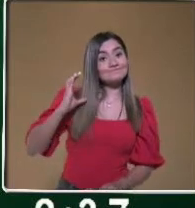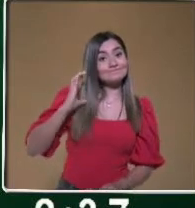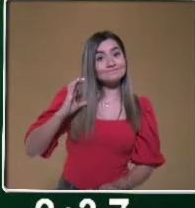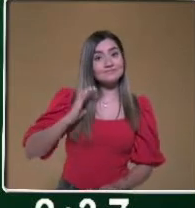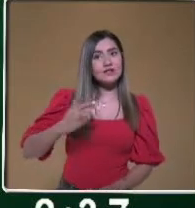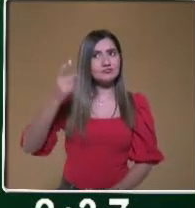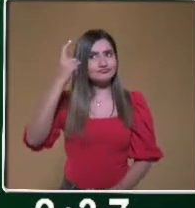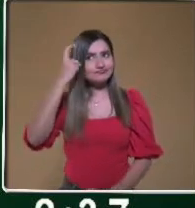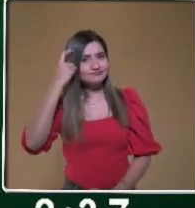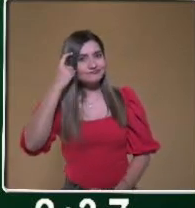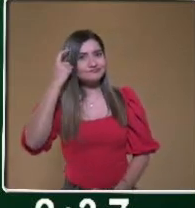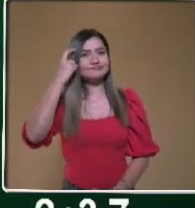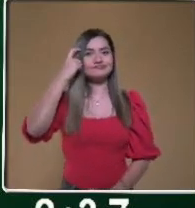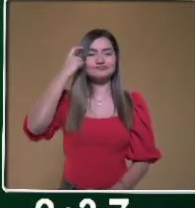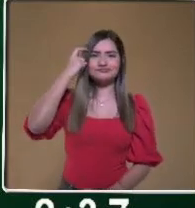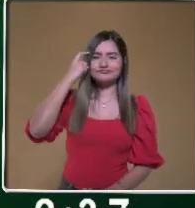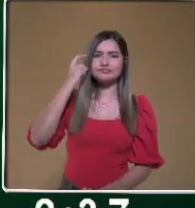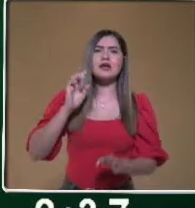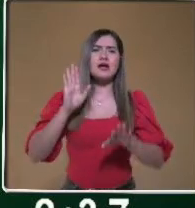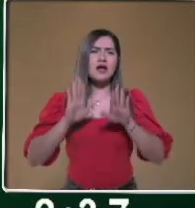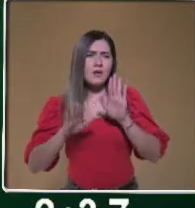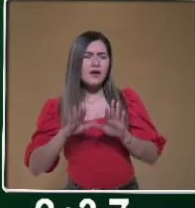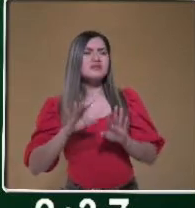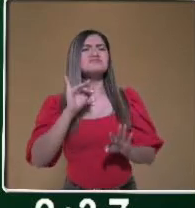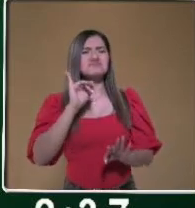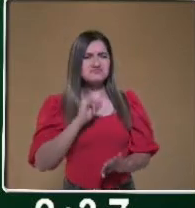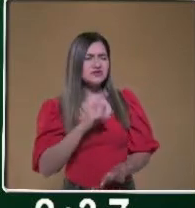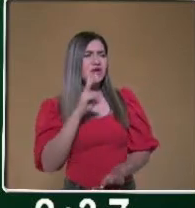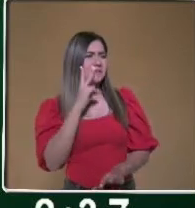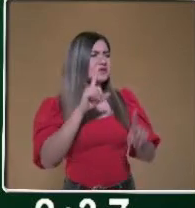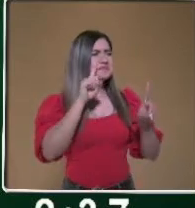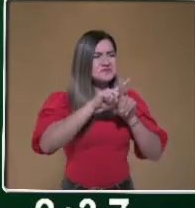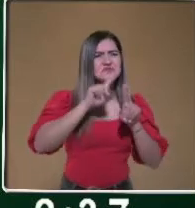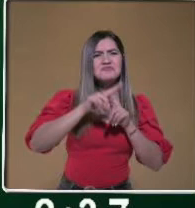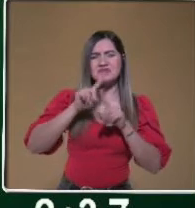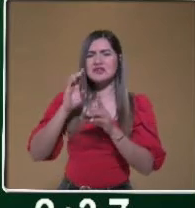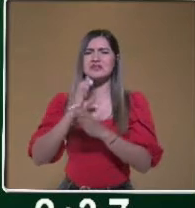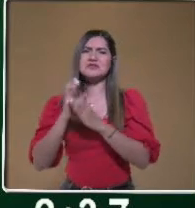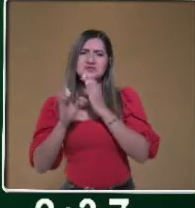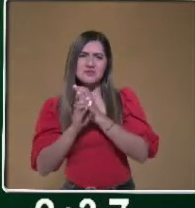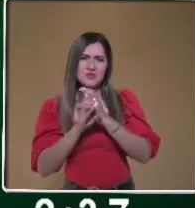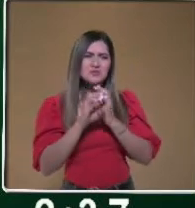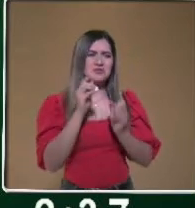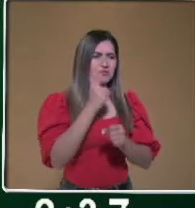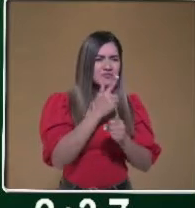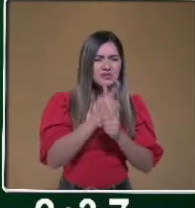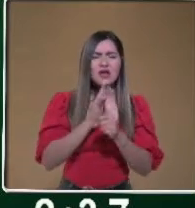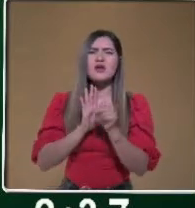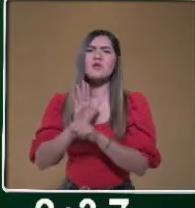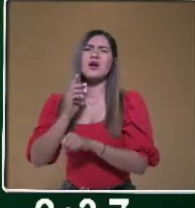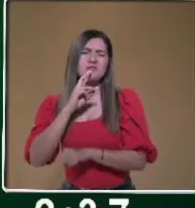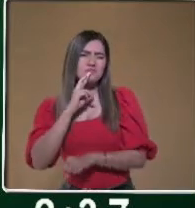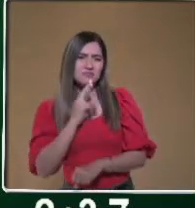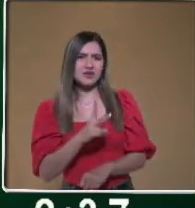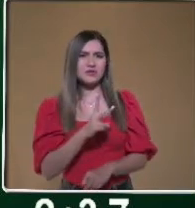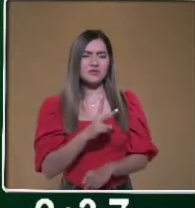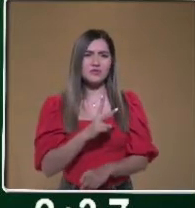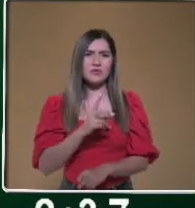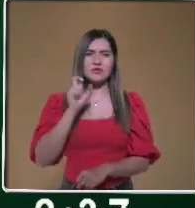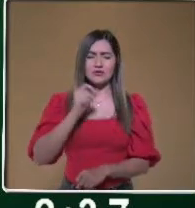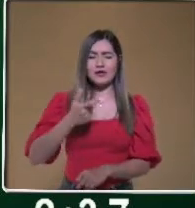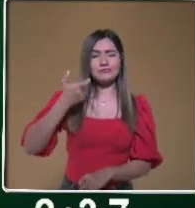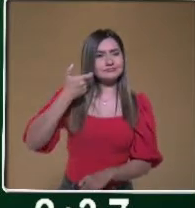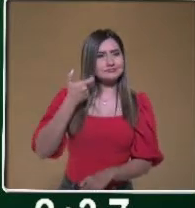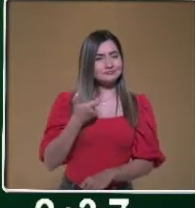críticos. Es conveniente a veces probar diferentes marcas para ir descubriendo cuál sería la mejor y la que se ajusta